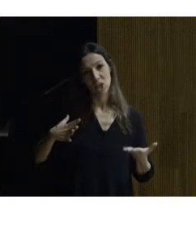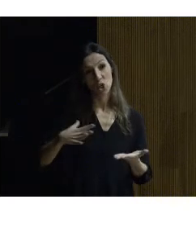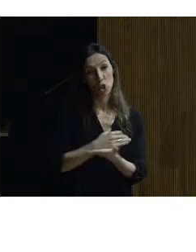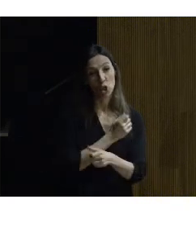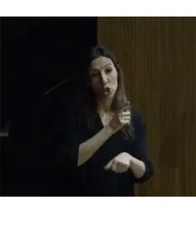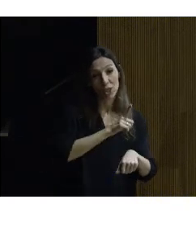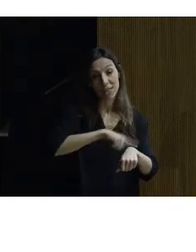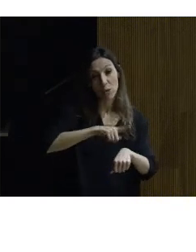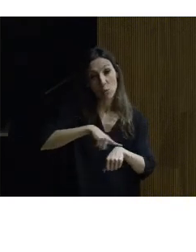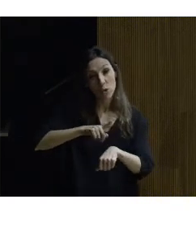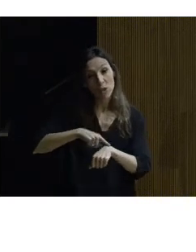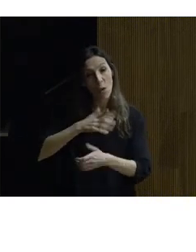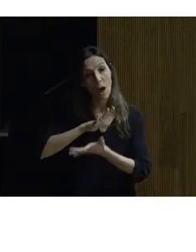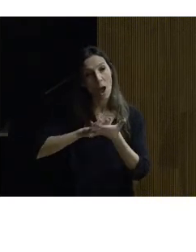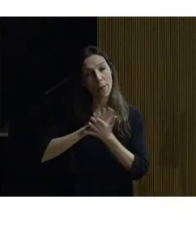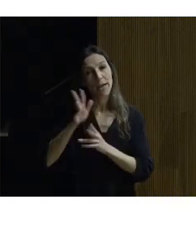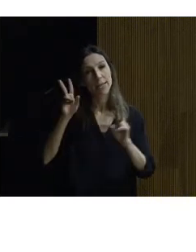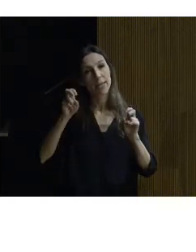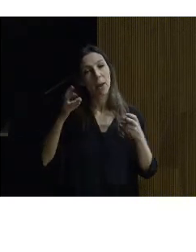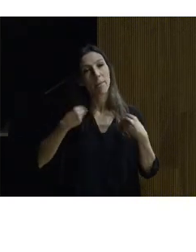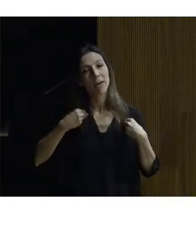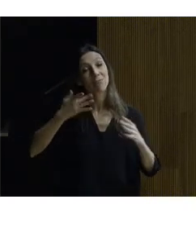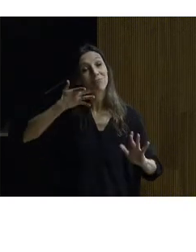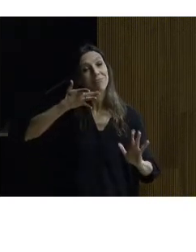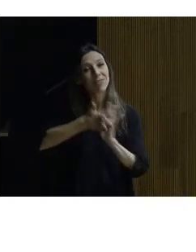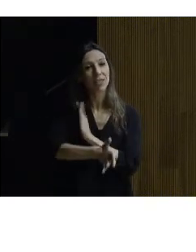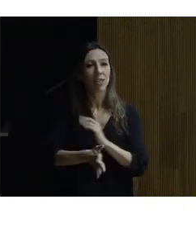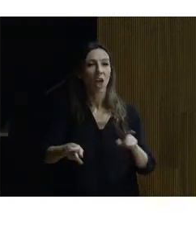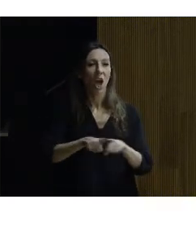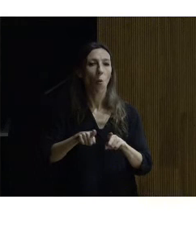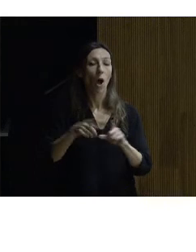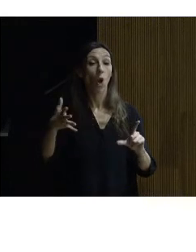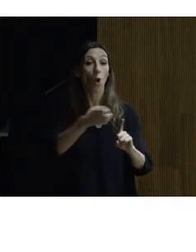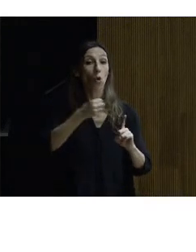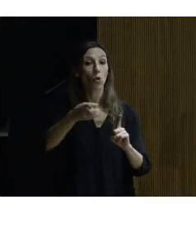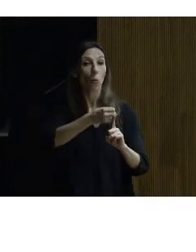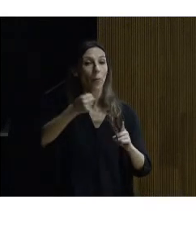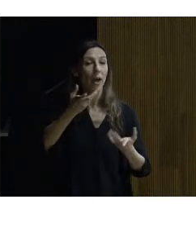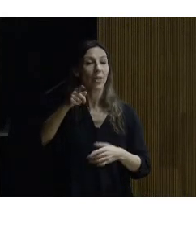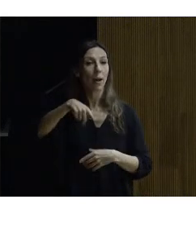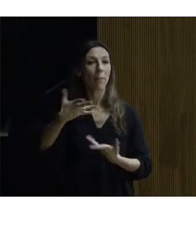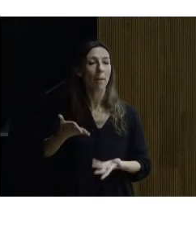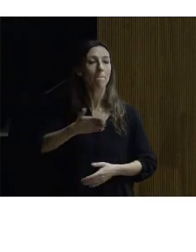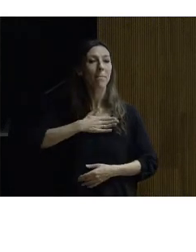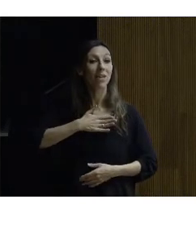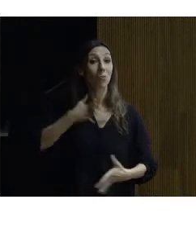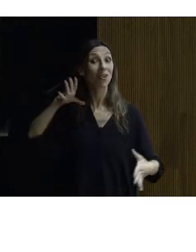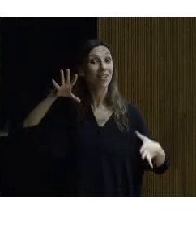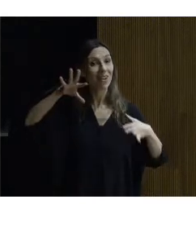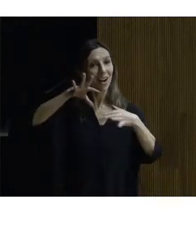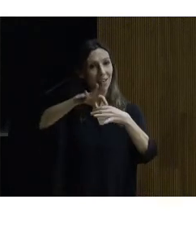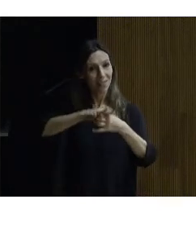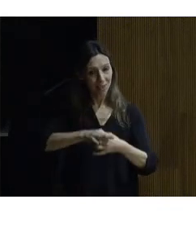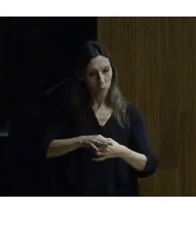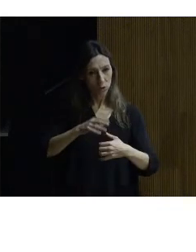por tanto hablar de inmortalidad es hablar como un mito y el patrimonio también es algo muy relacionado con ese